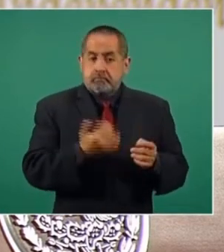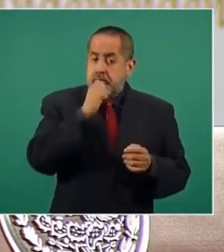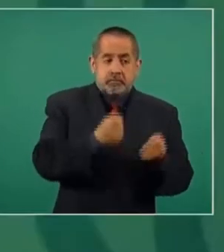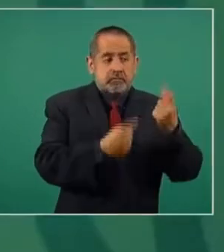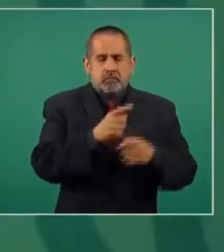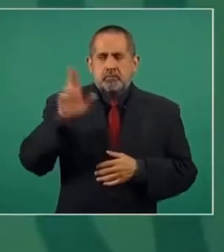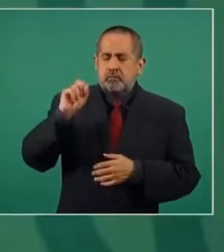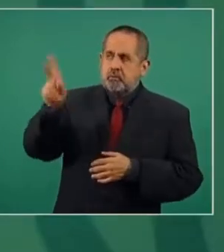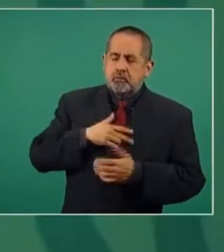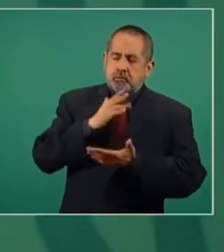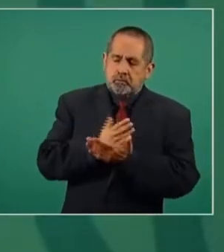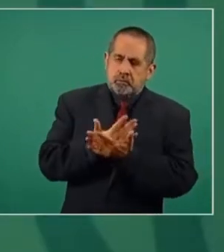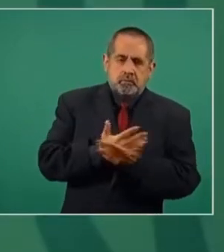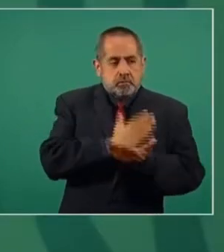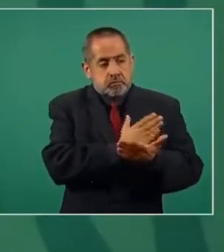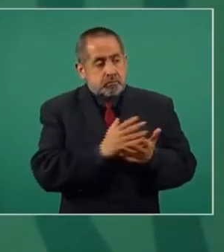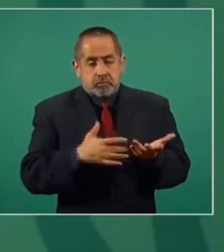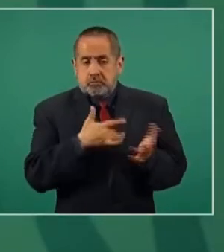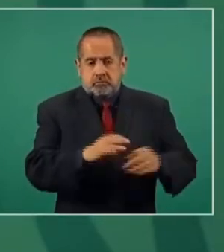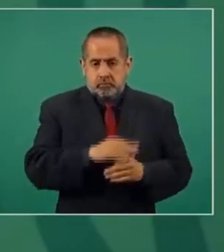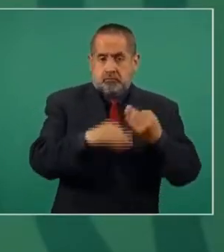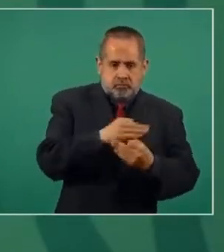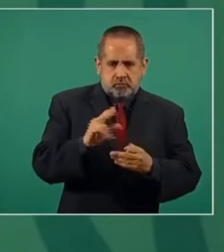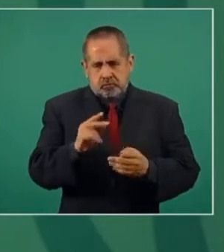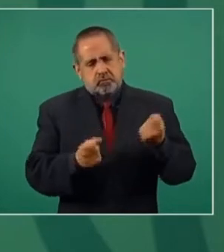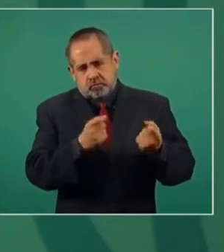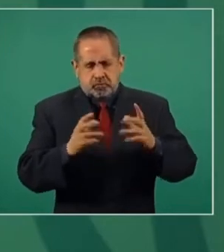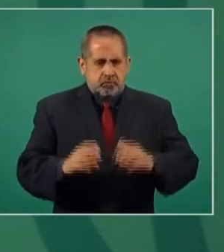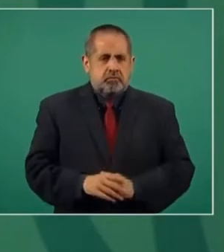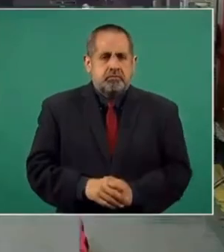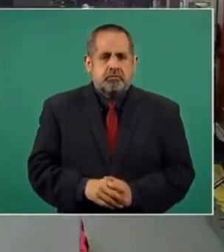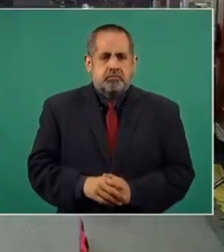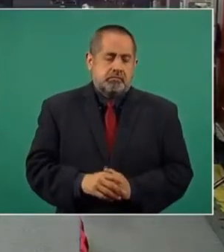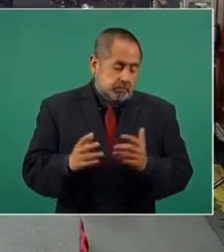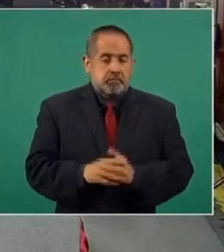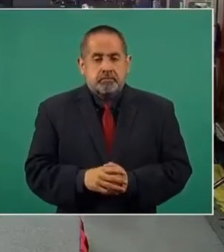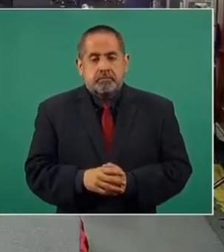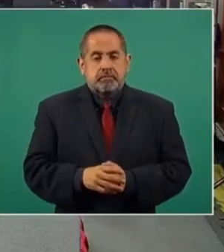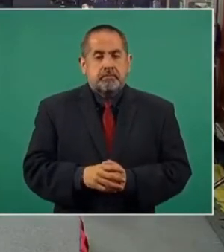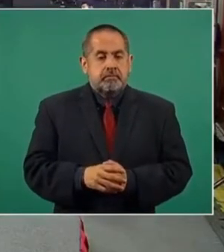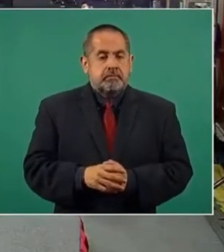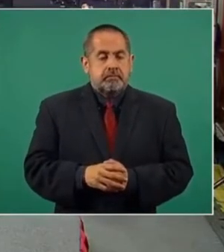se están llevando a cabo las empresas, no todas, además. Desde luego,